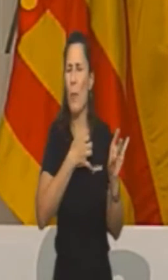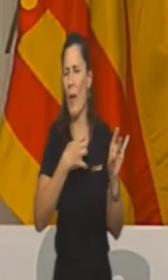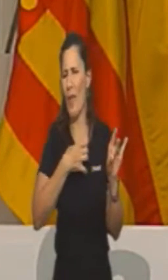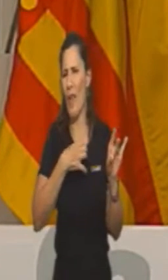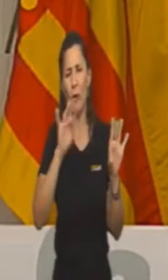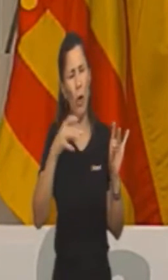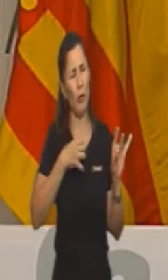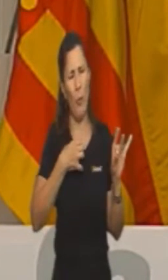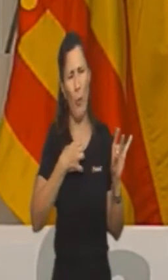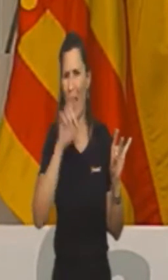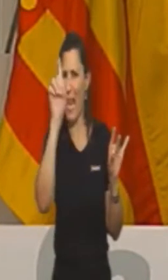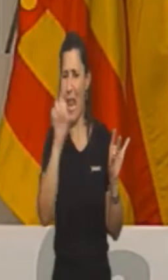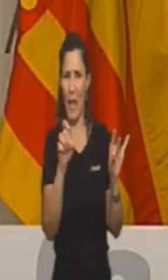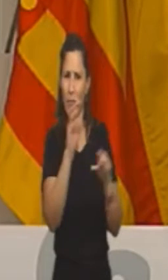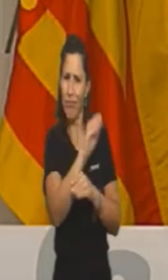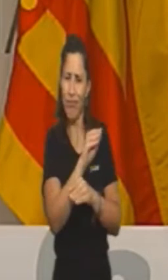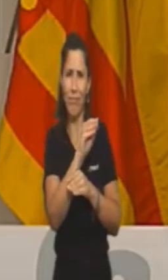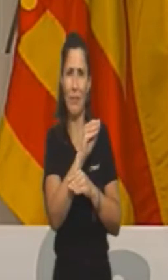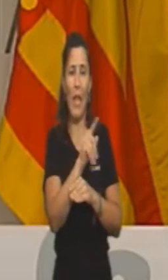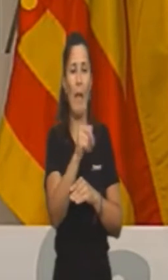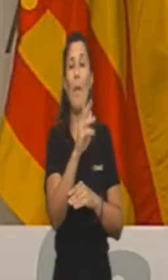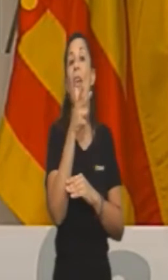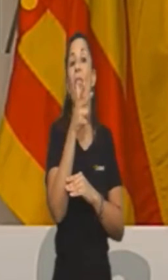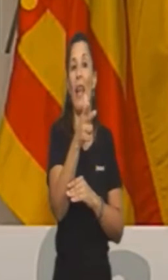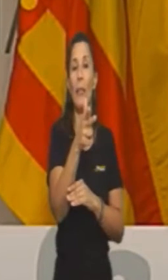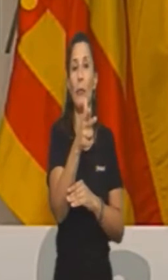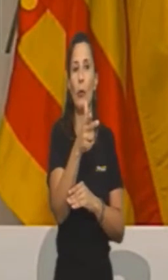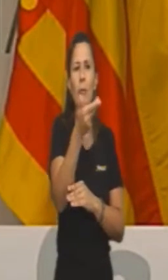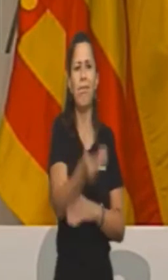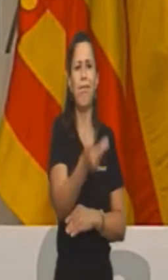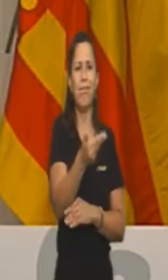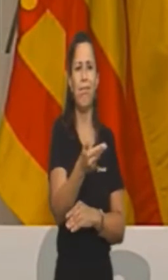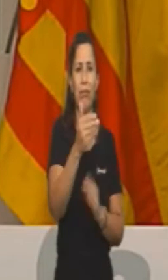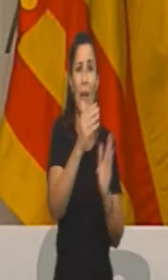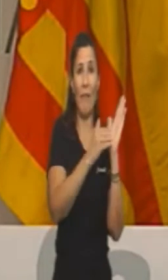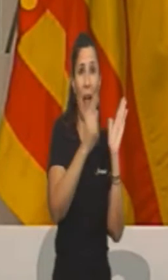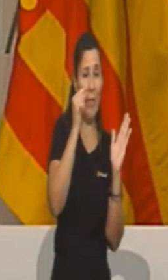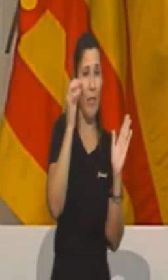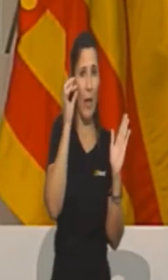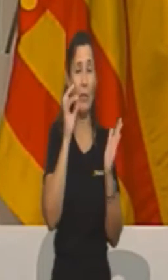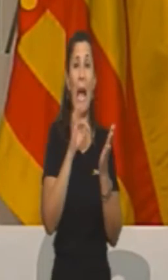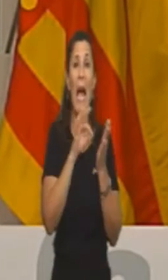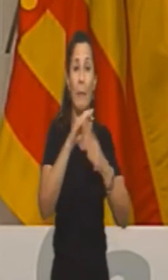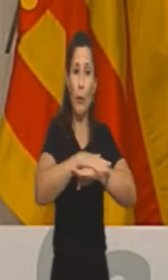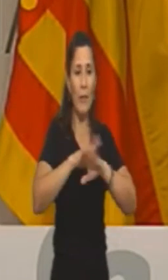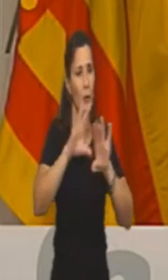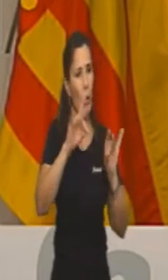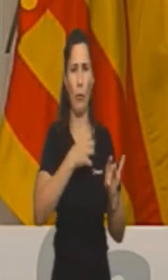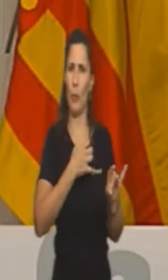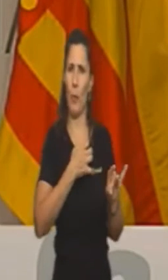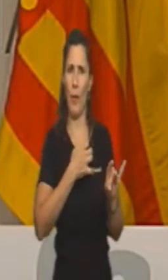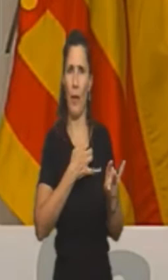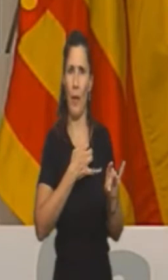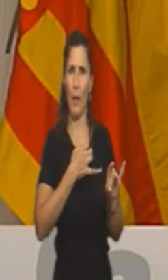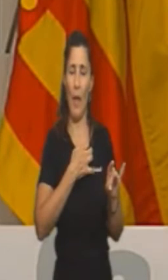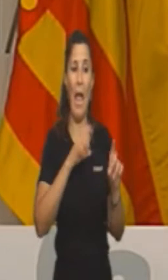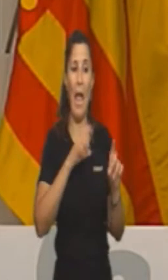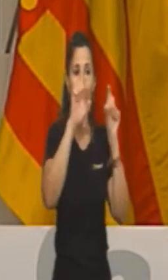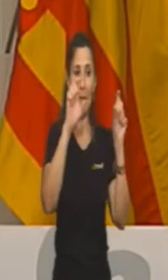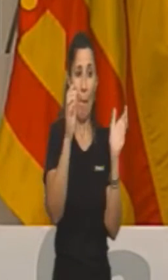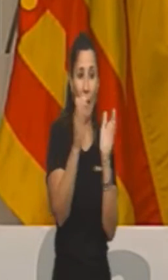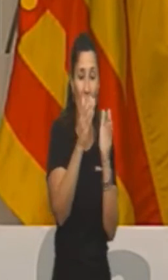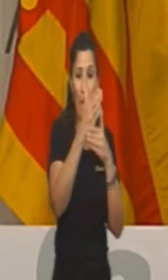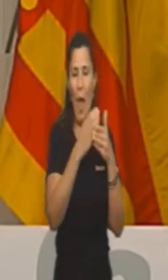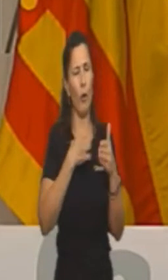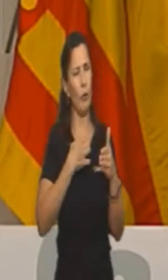Y que nosotros dijimos, oiga, esto no afecta ni a derechos esenciales de los valencianos, ni a servicios básicos, ni a pequeña y mediana empresa.